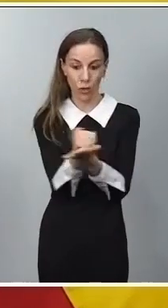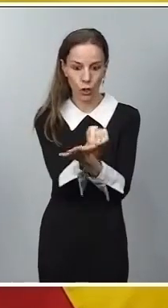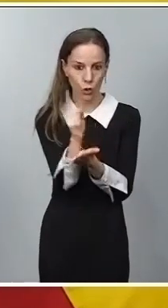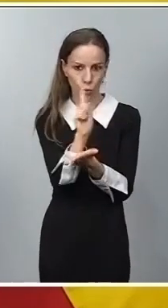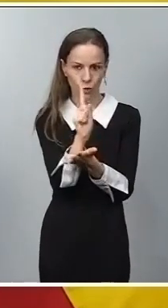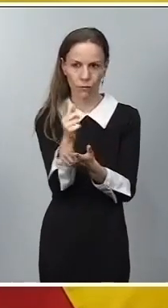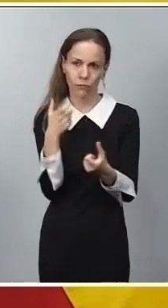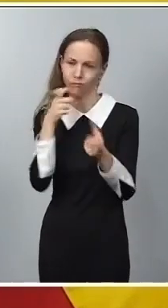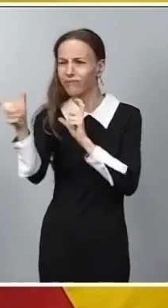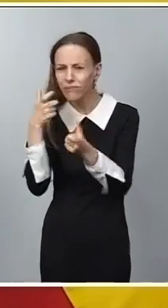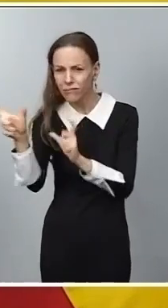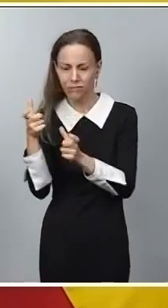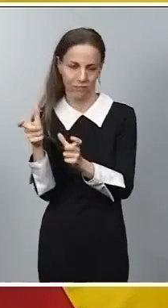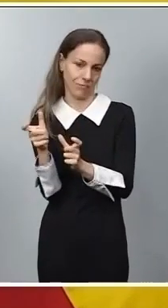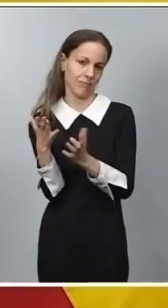fiesta del insulto.